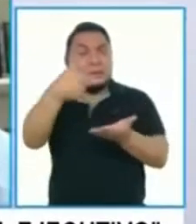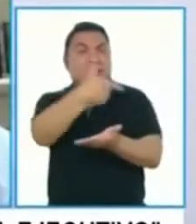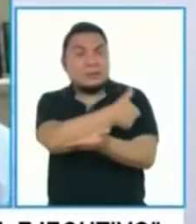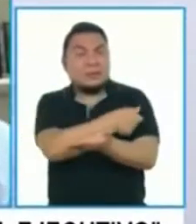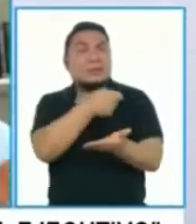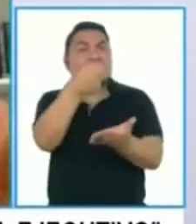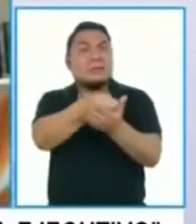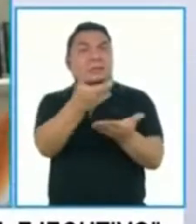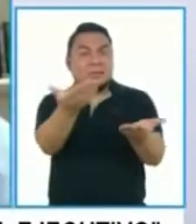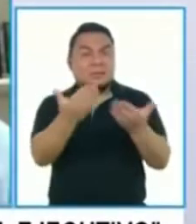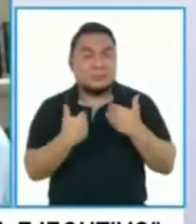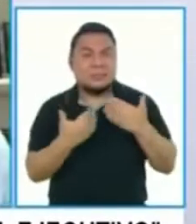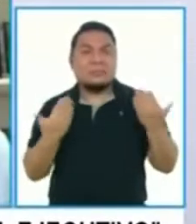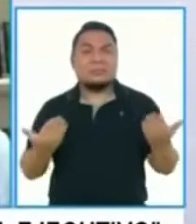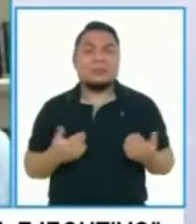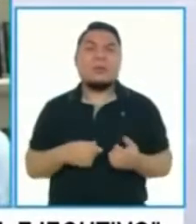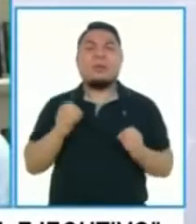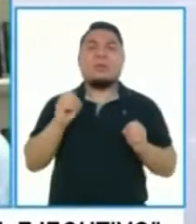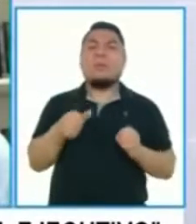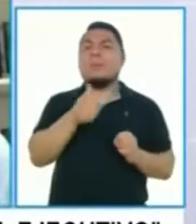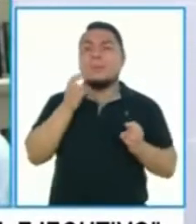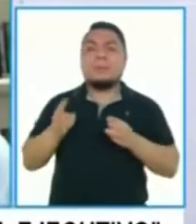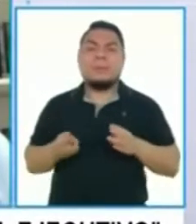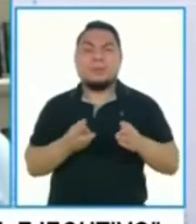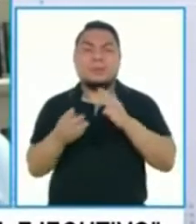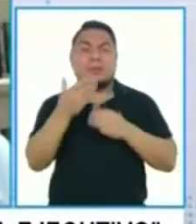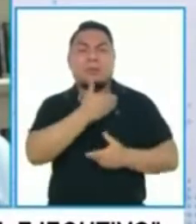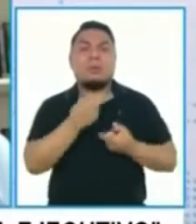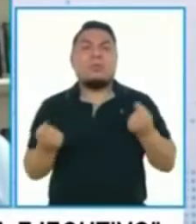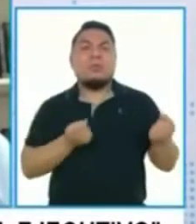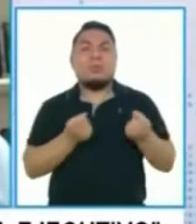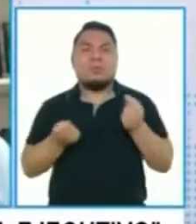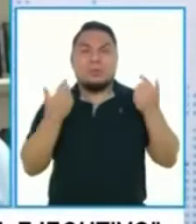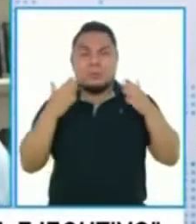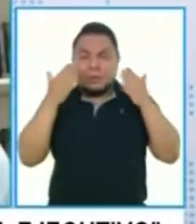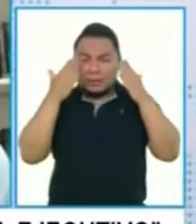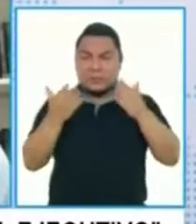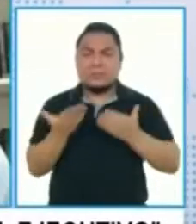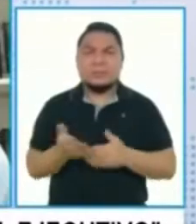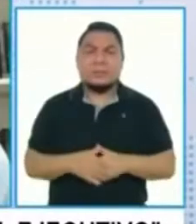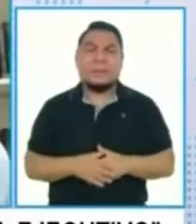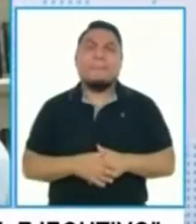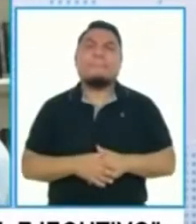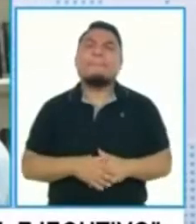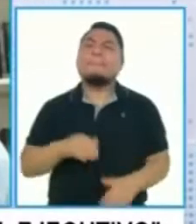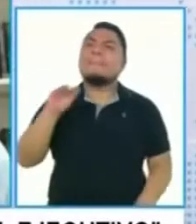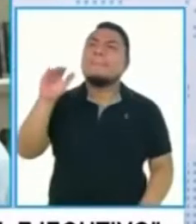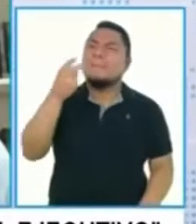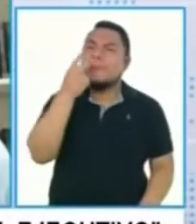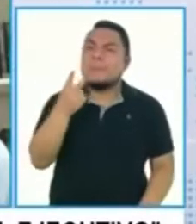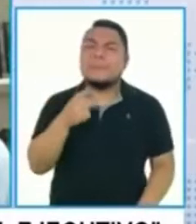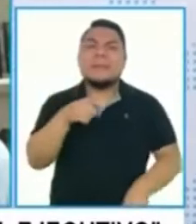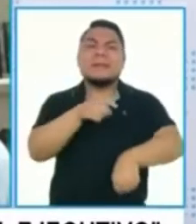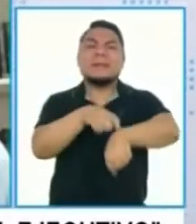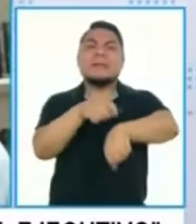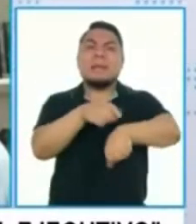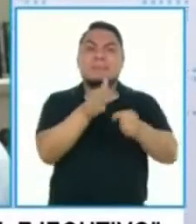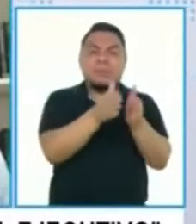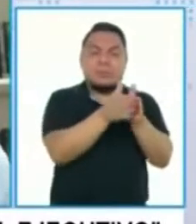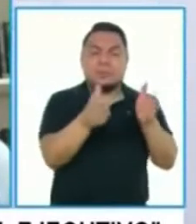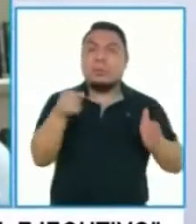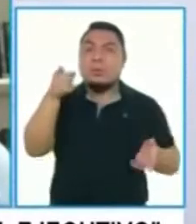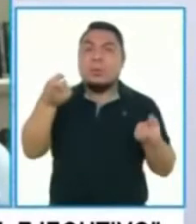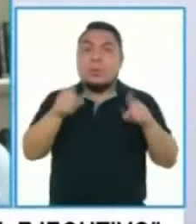con otras alternativas que seguramente el gobierno está identificando? Ya, pero para ver en la línea del tiempo, mientras usted